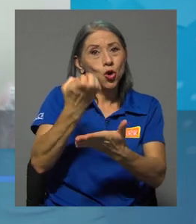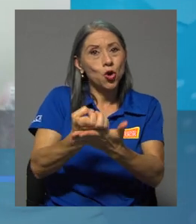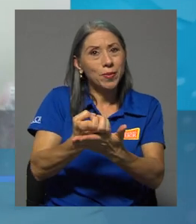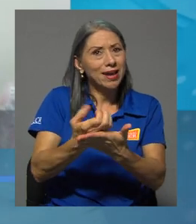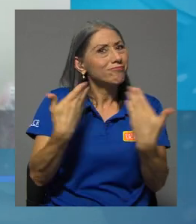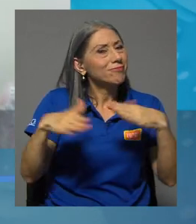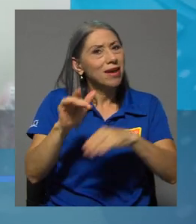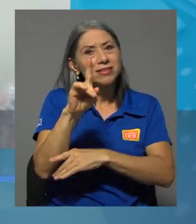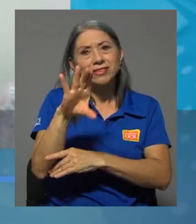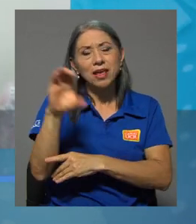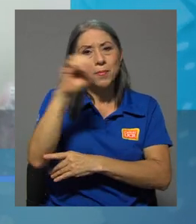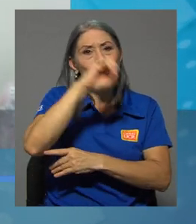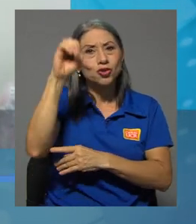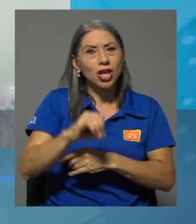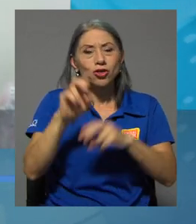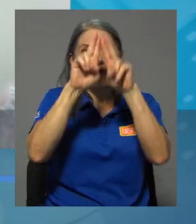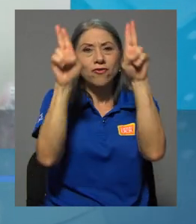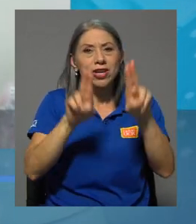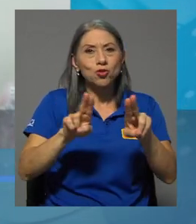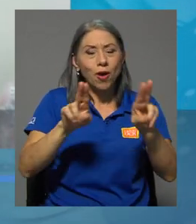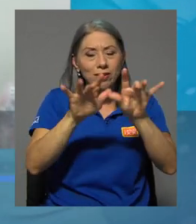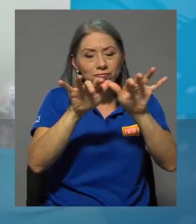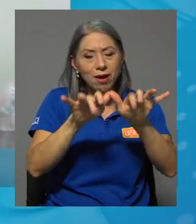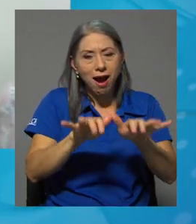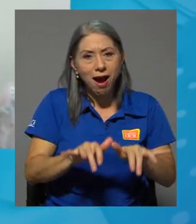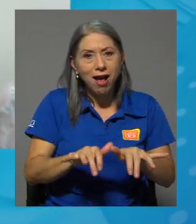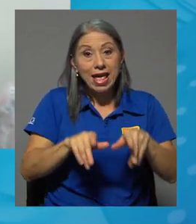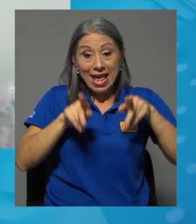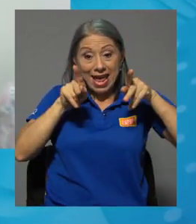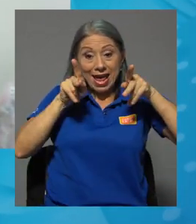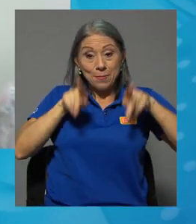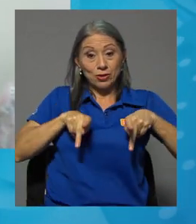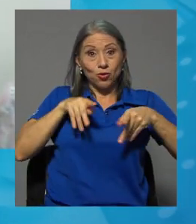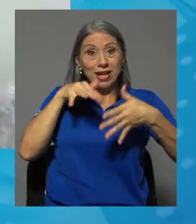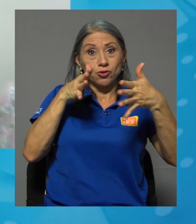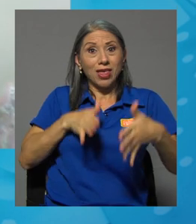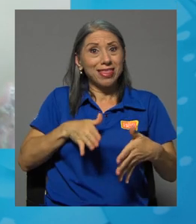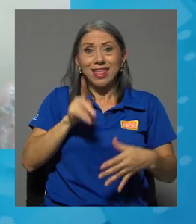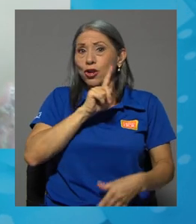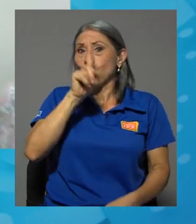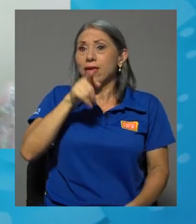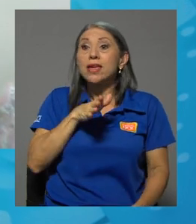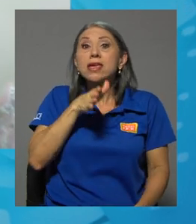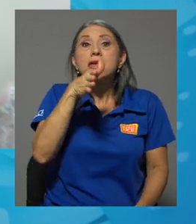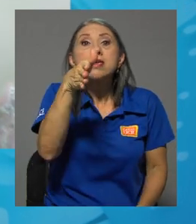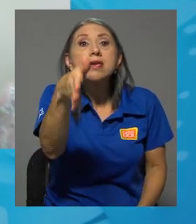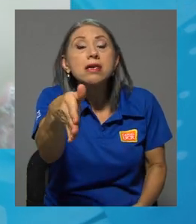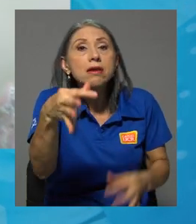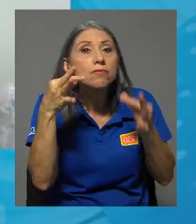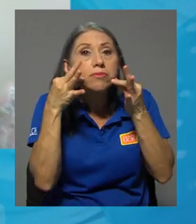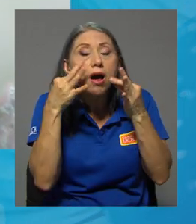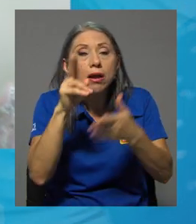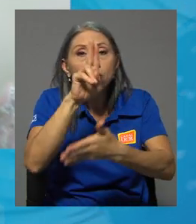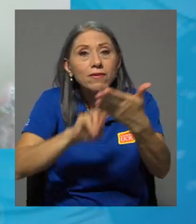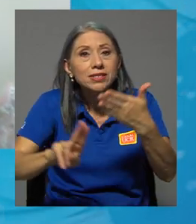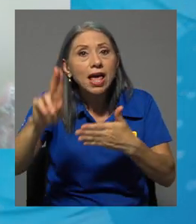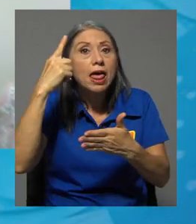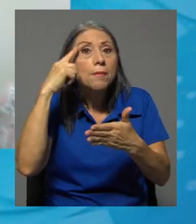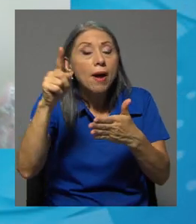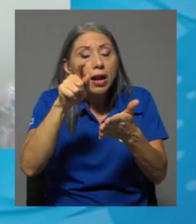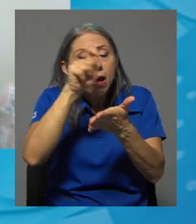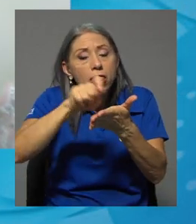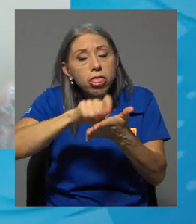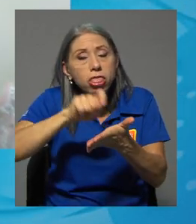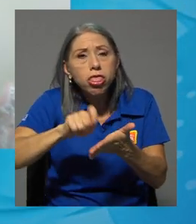Lo que se permite es que la persona estudiante no tenga que desplazarse a ninguna de las instalaciones físicas de la universidad a